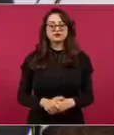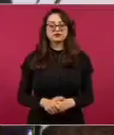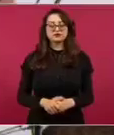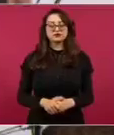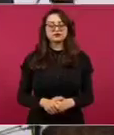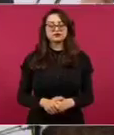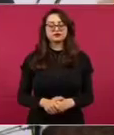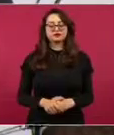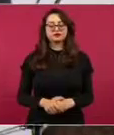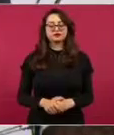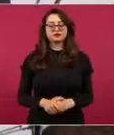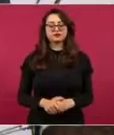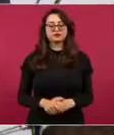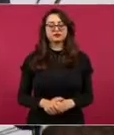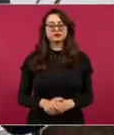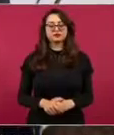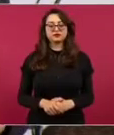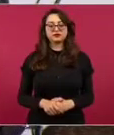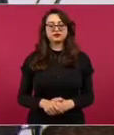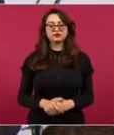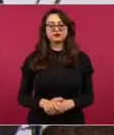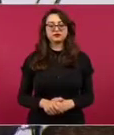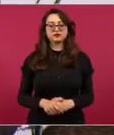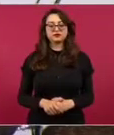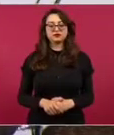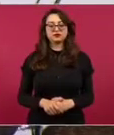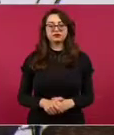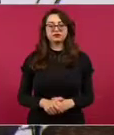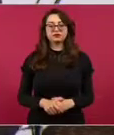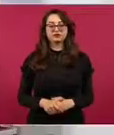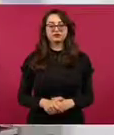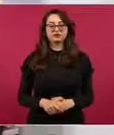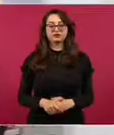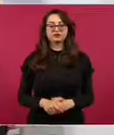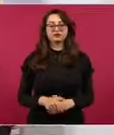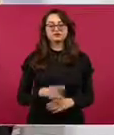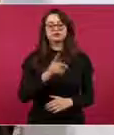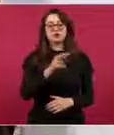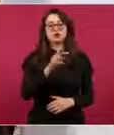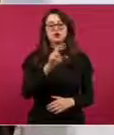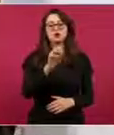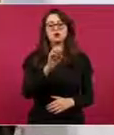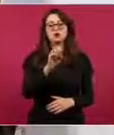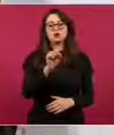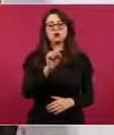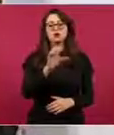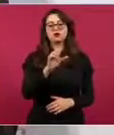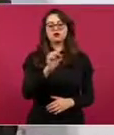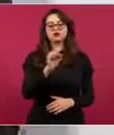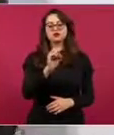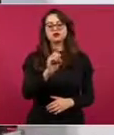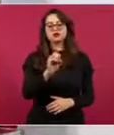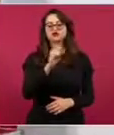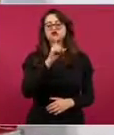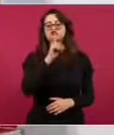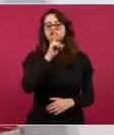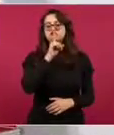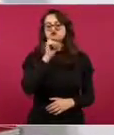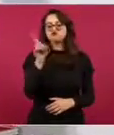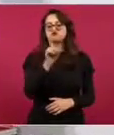Quieren los de proceso y los de... no es de proceso.